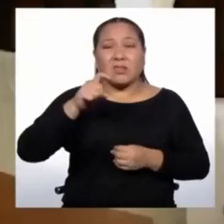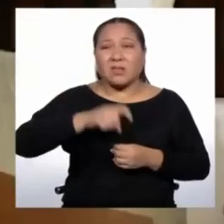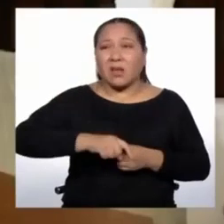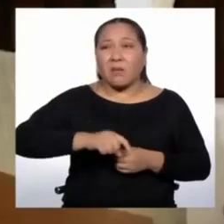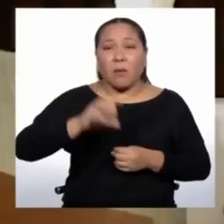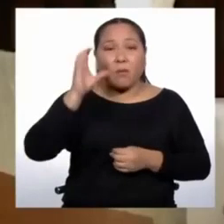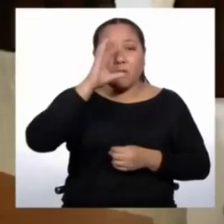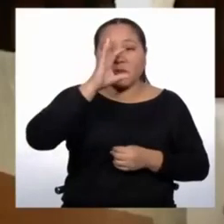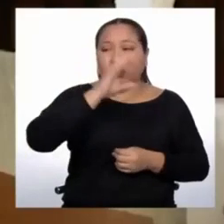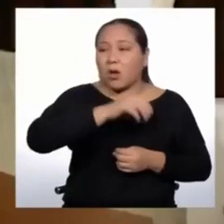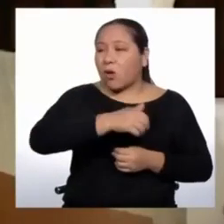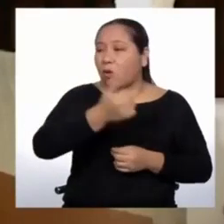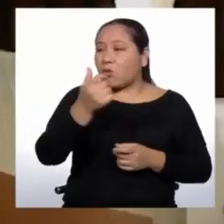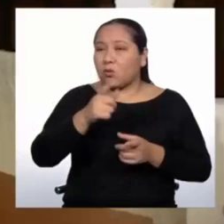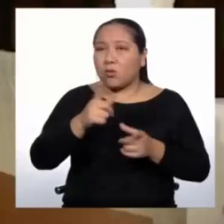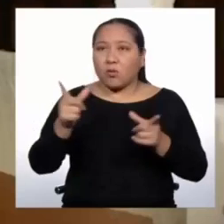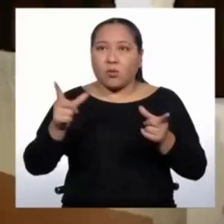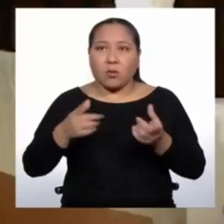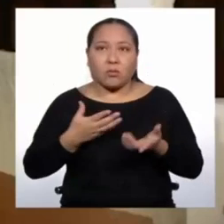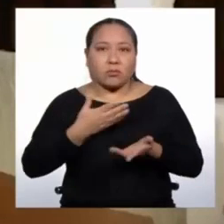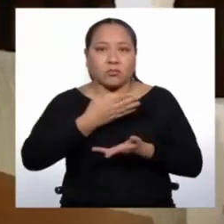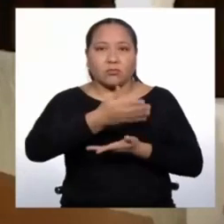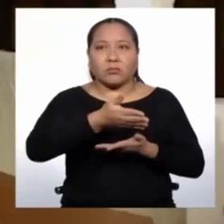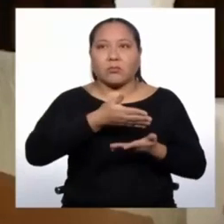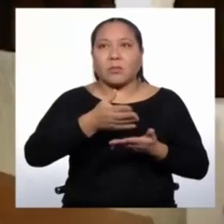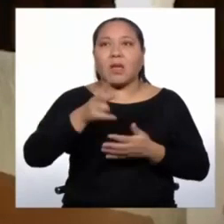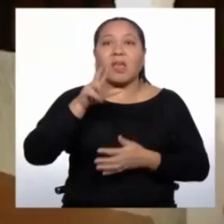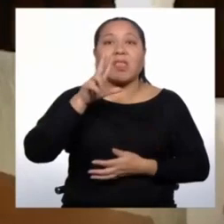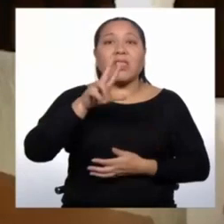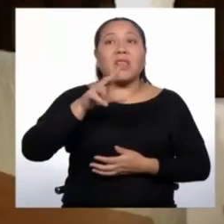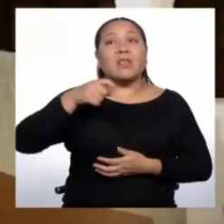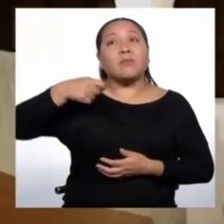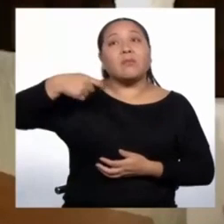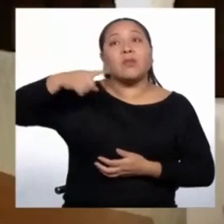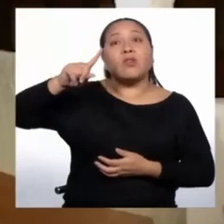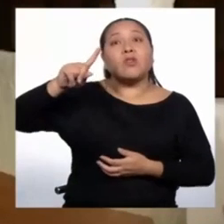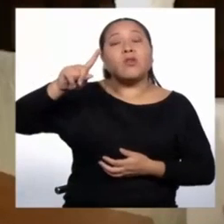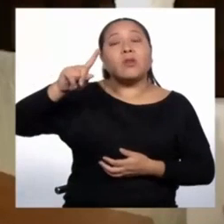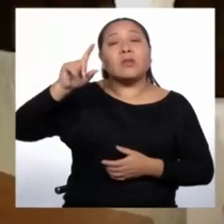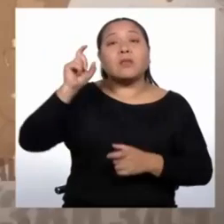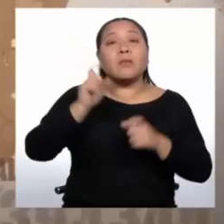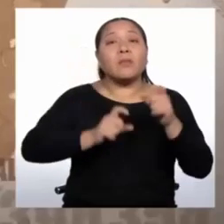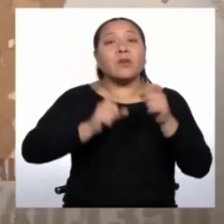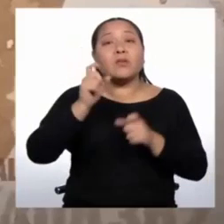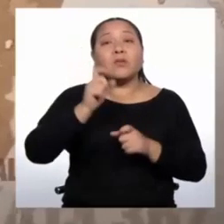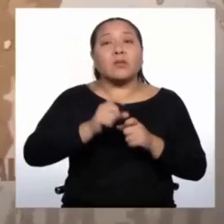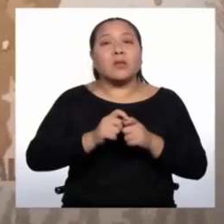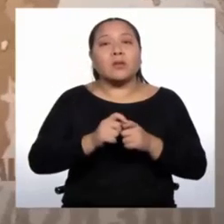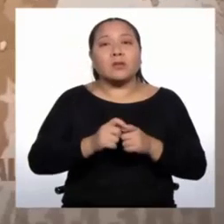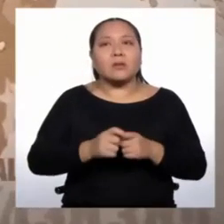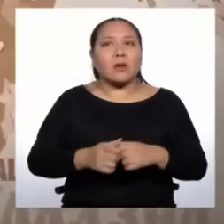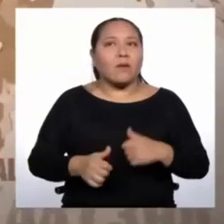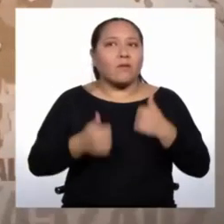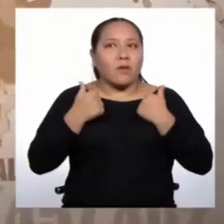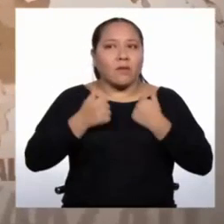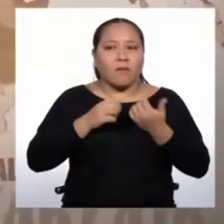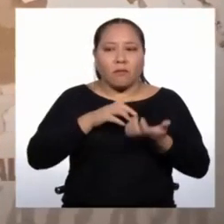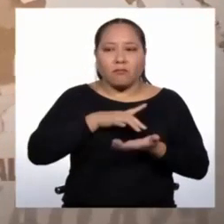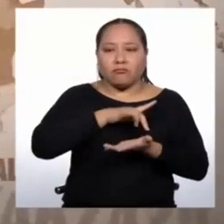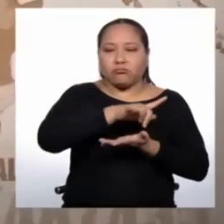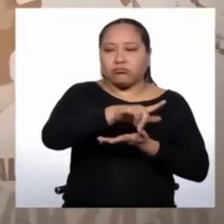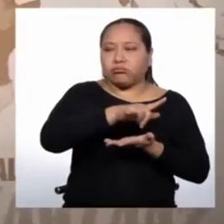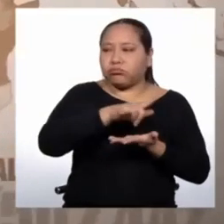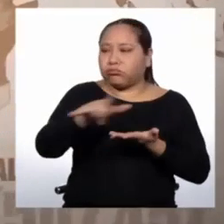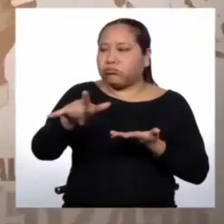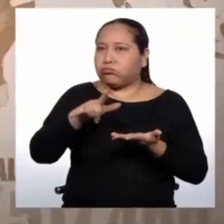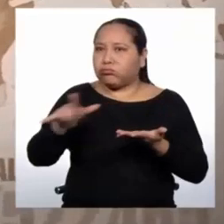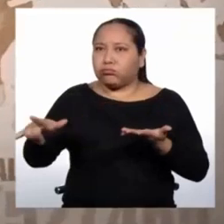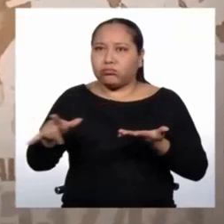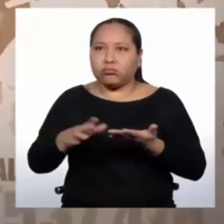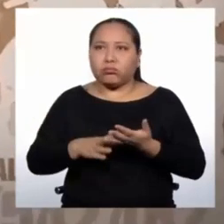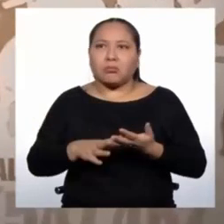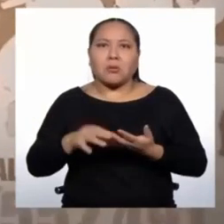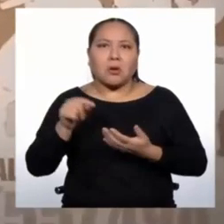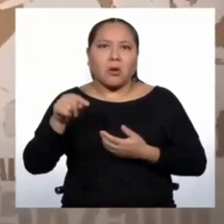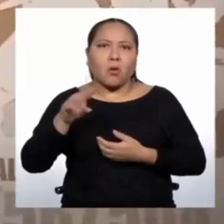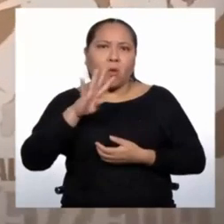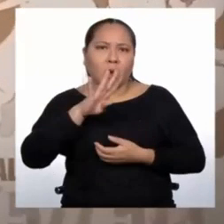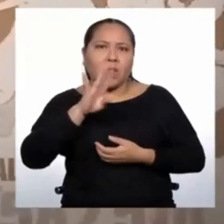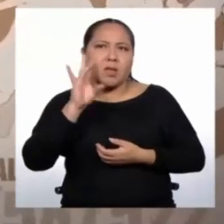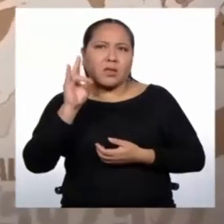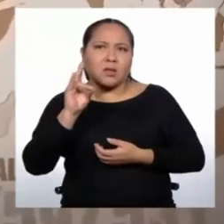Hoy tenemos un estimado de tres millones de peruanos y peruanas viviendo fuera del país. Casi el 47% está en situación irregular.